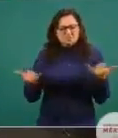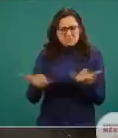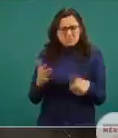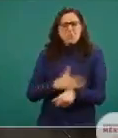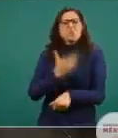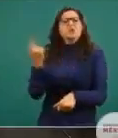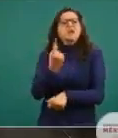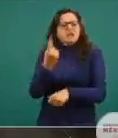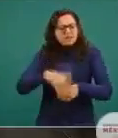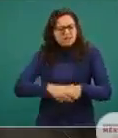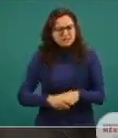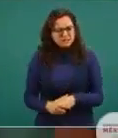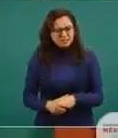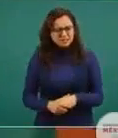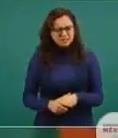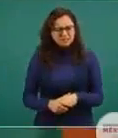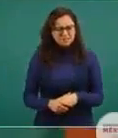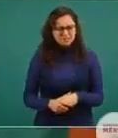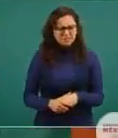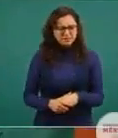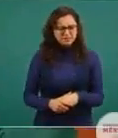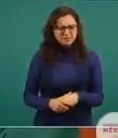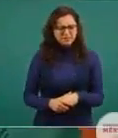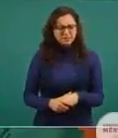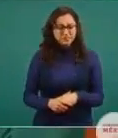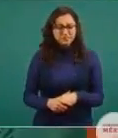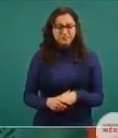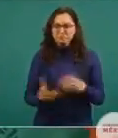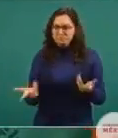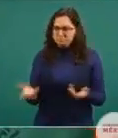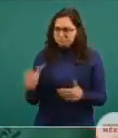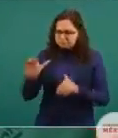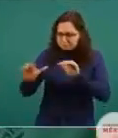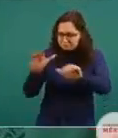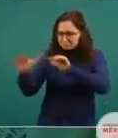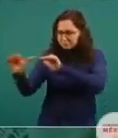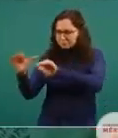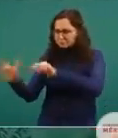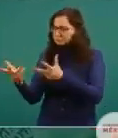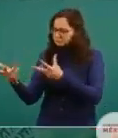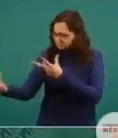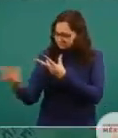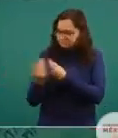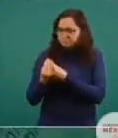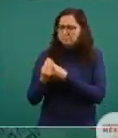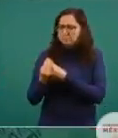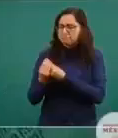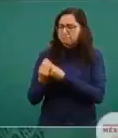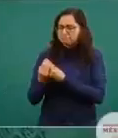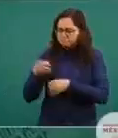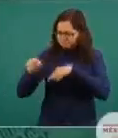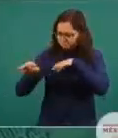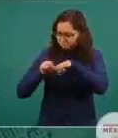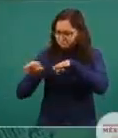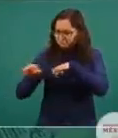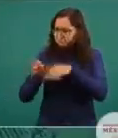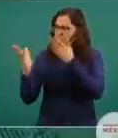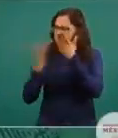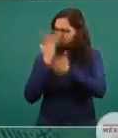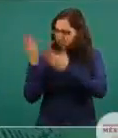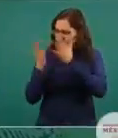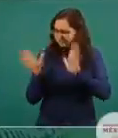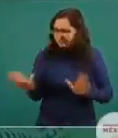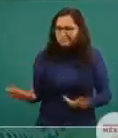¿Por qué no incorporarlos al trabajo, al estudio?